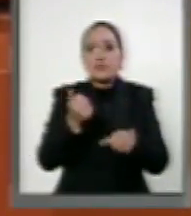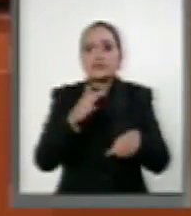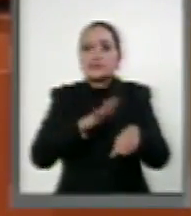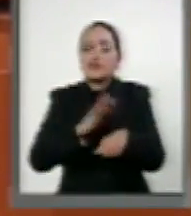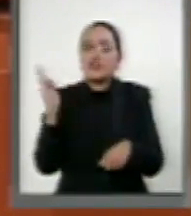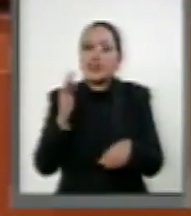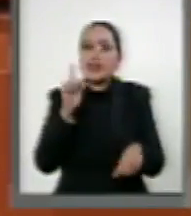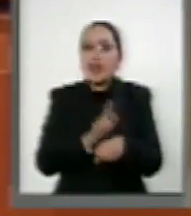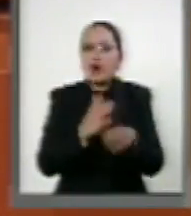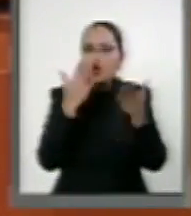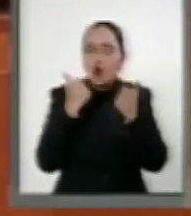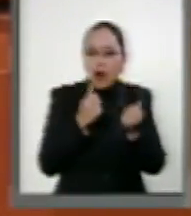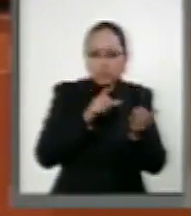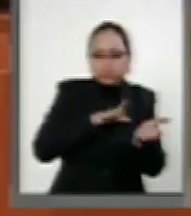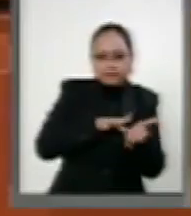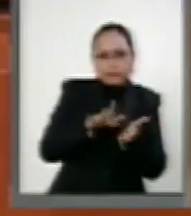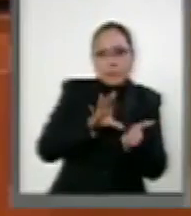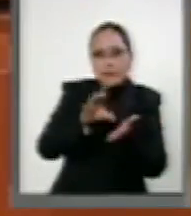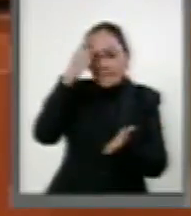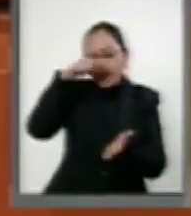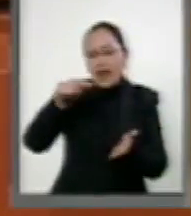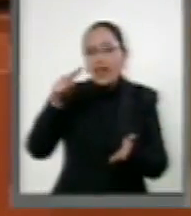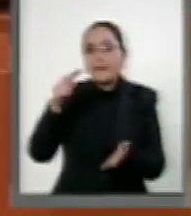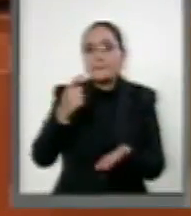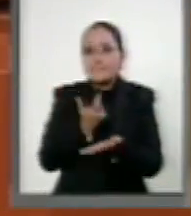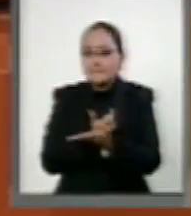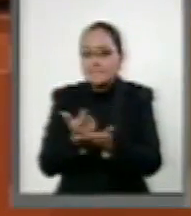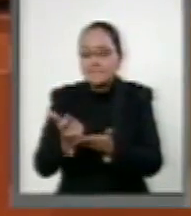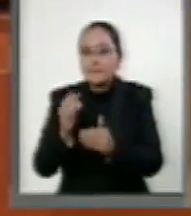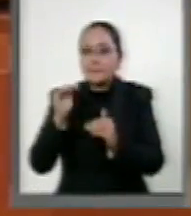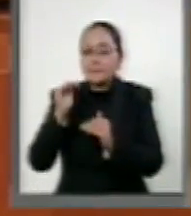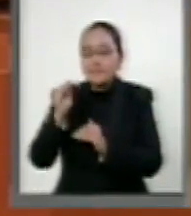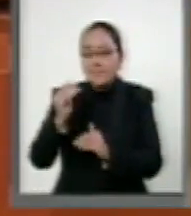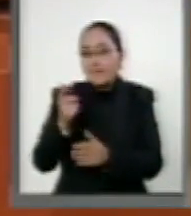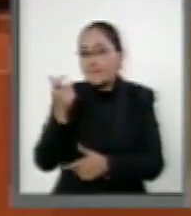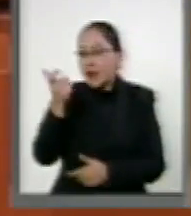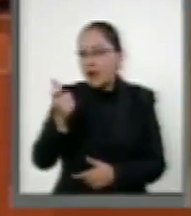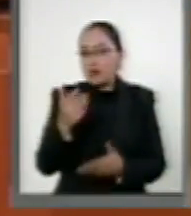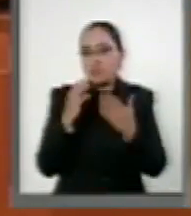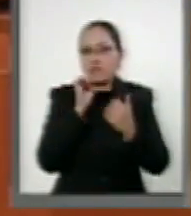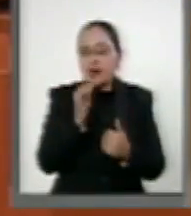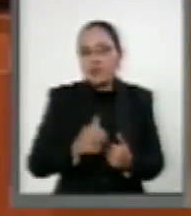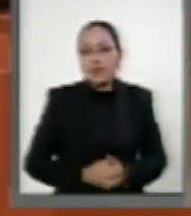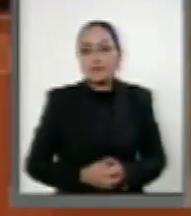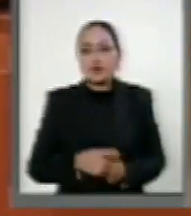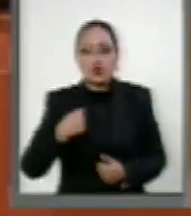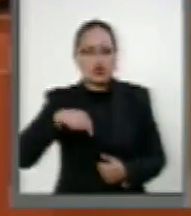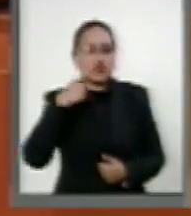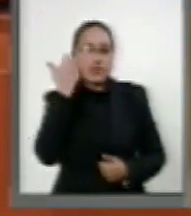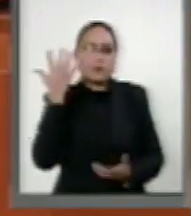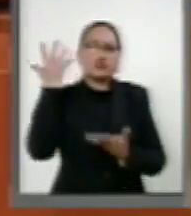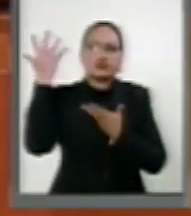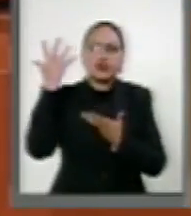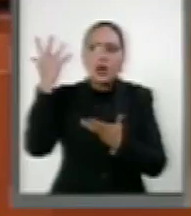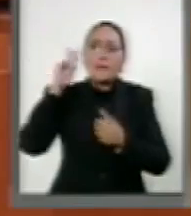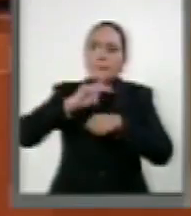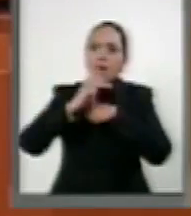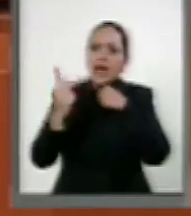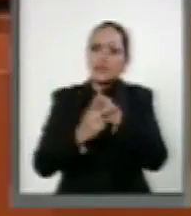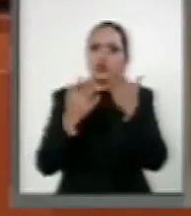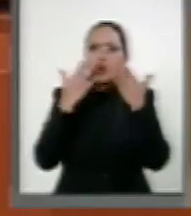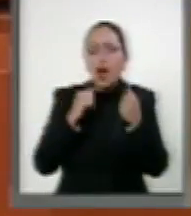de los recursos para pagar la nómina. Aspiramos a un país en que no exista violencia, corrupción,